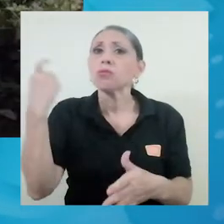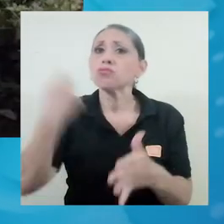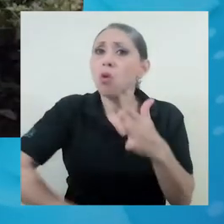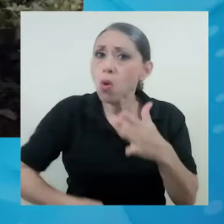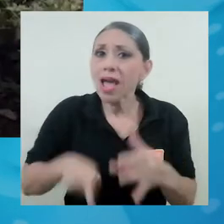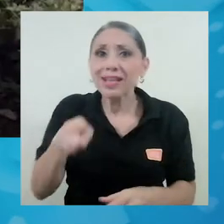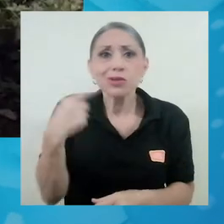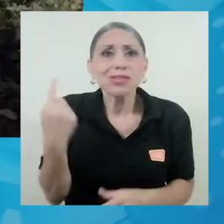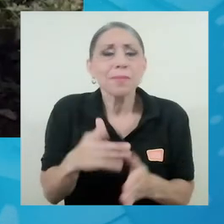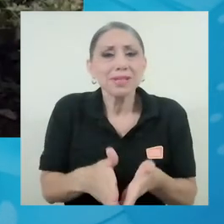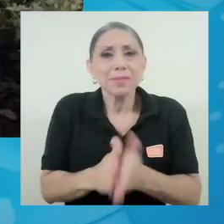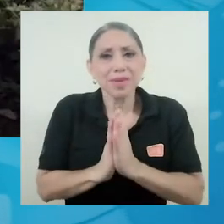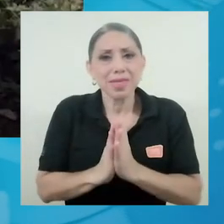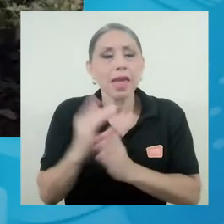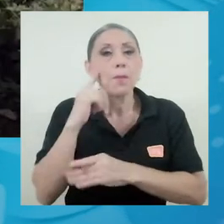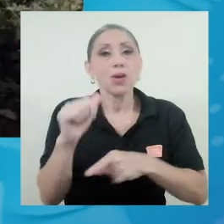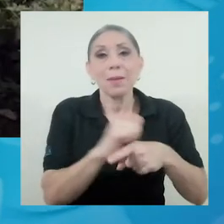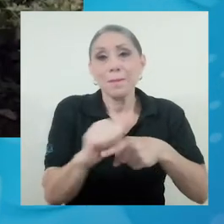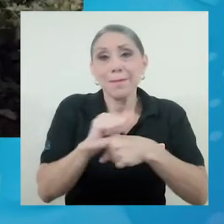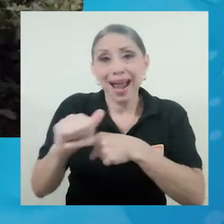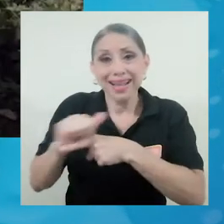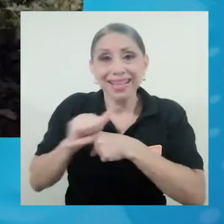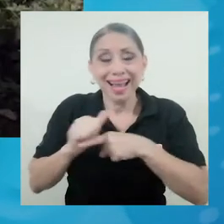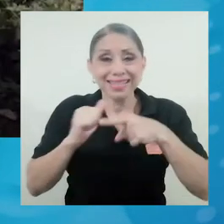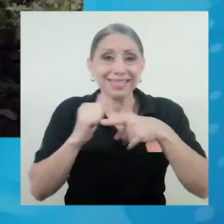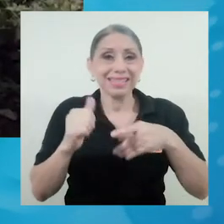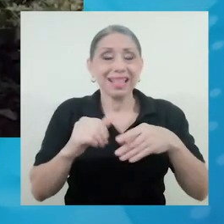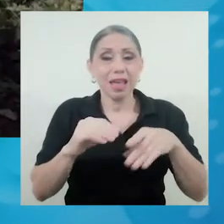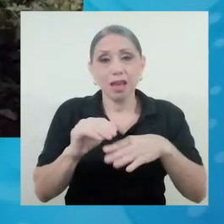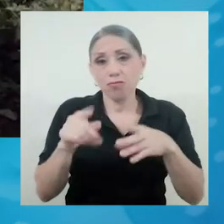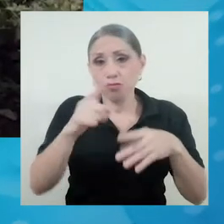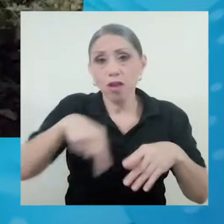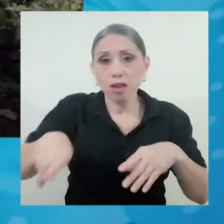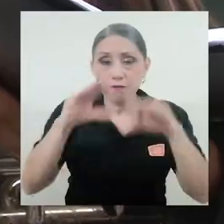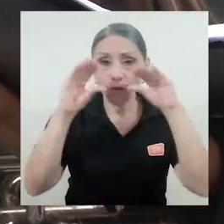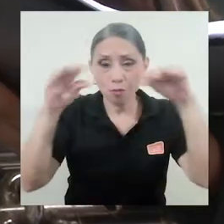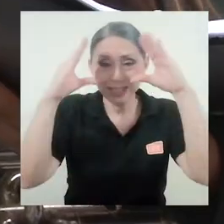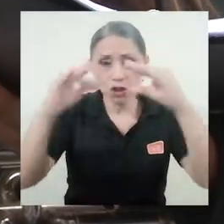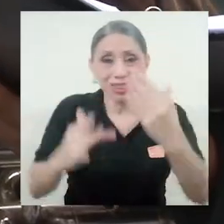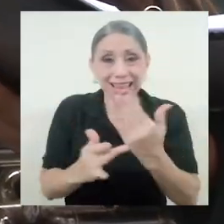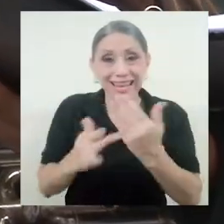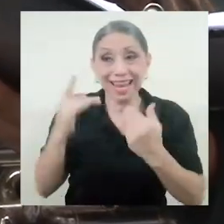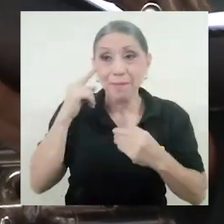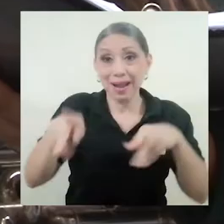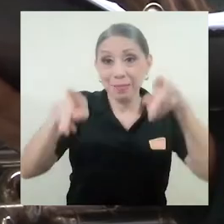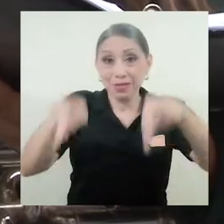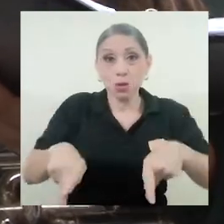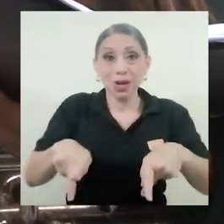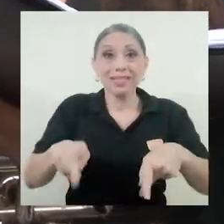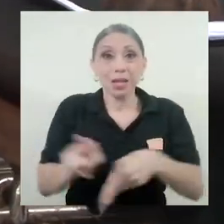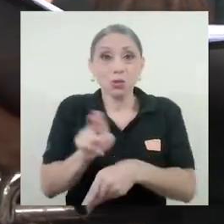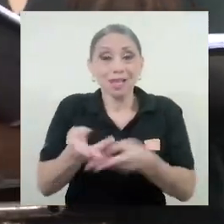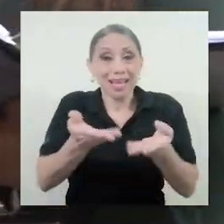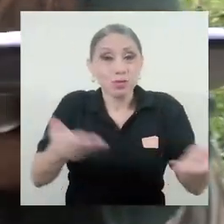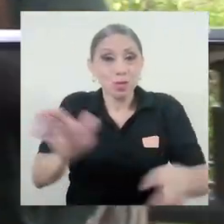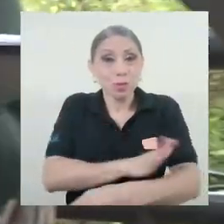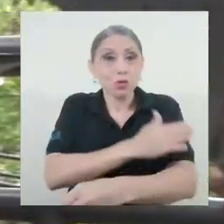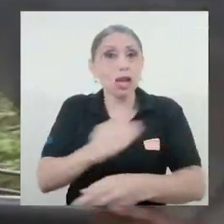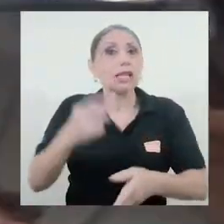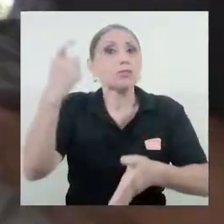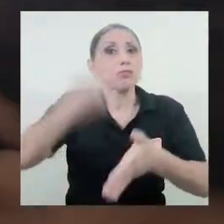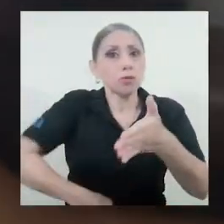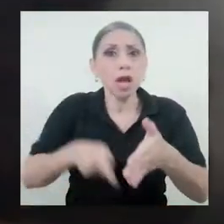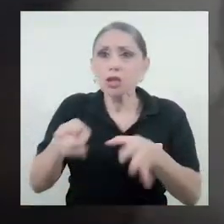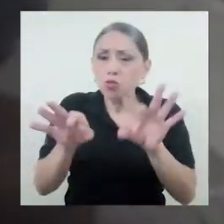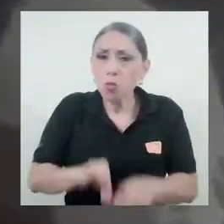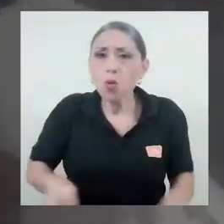pedir, dado que las prácticas de formación técnica para instrumentistas son muy importantes. Creo que es muy importante esto en